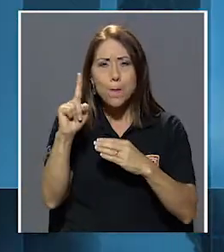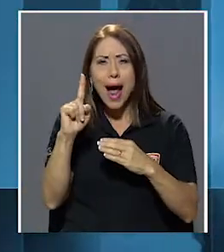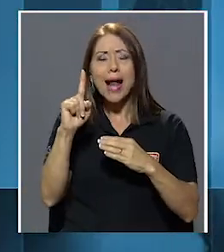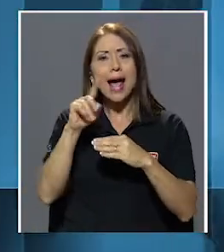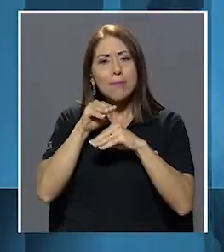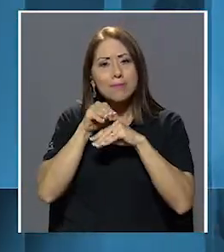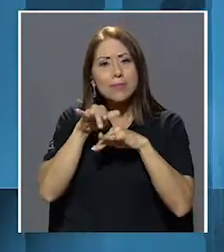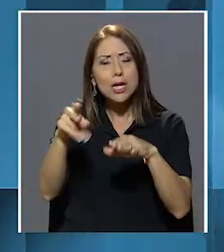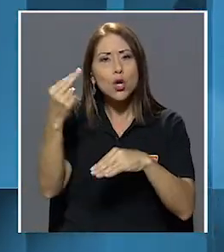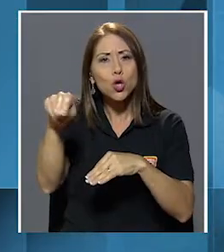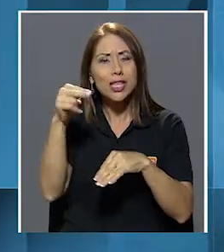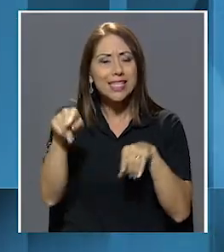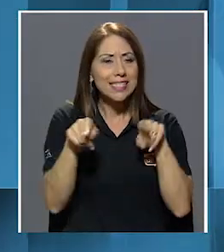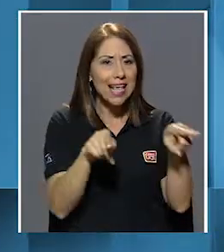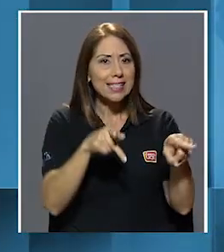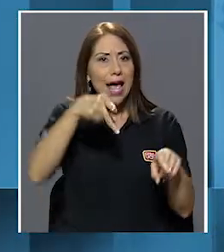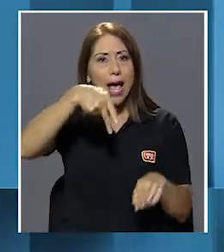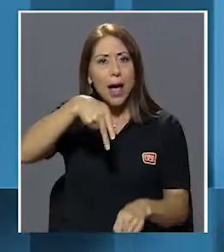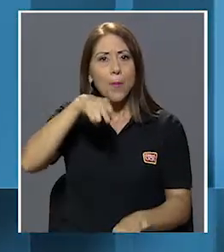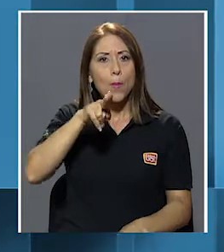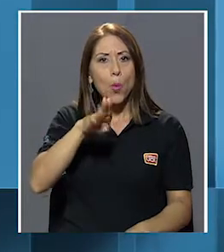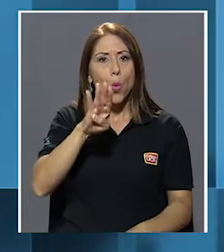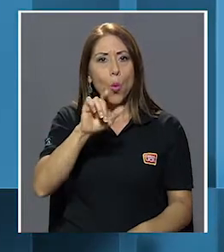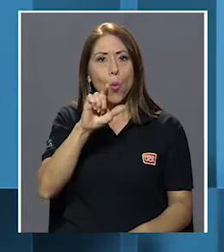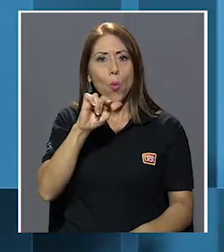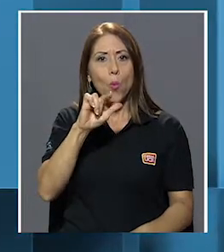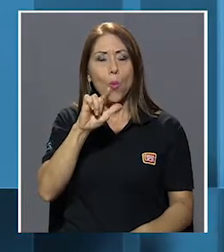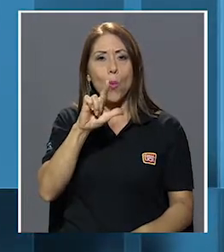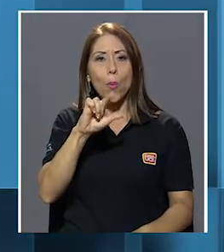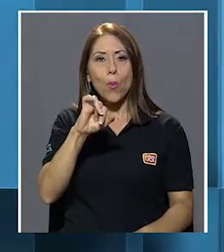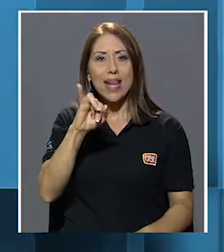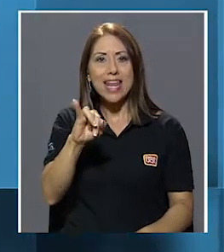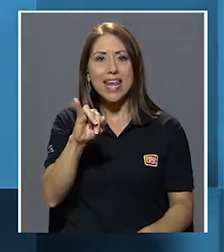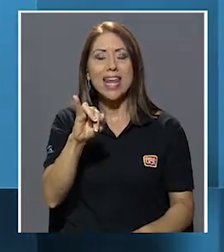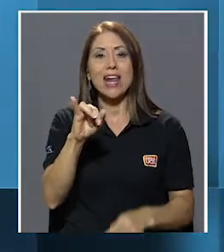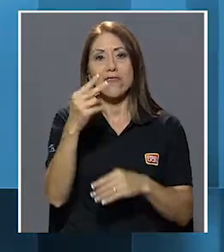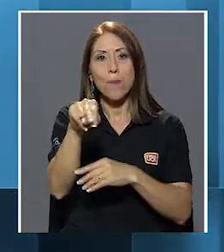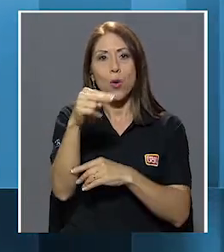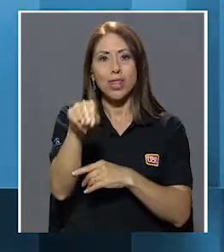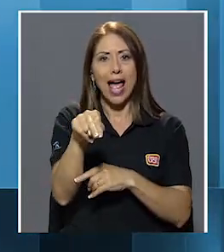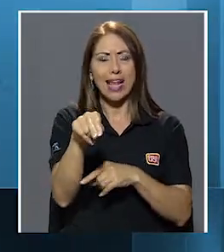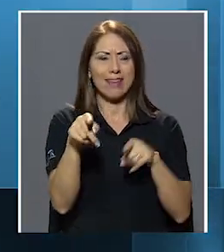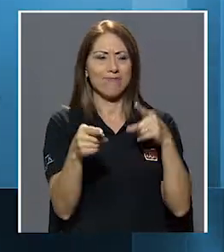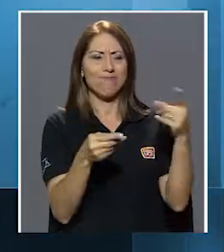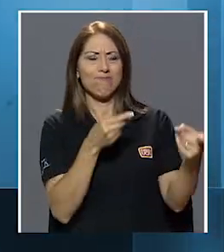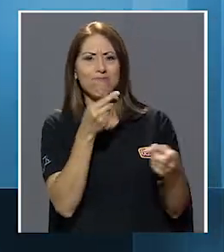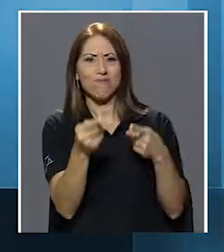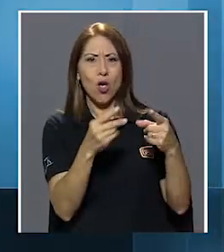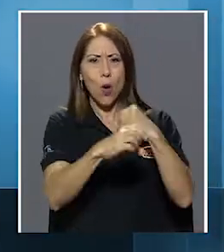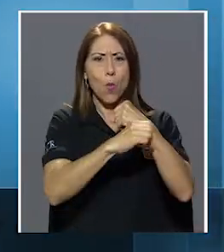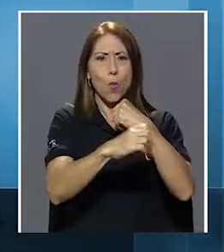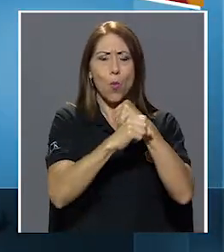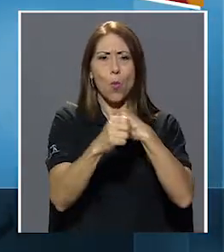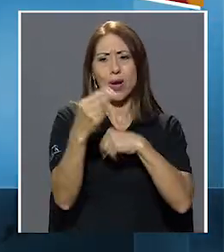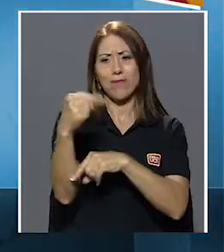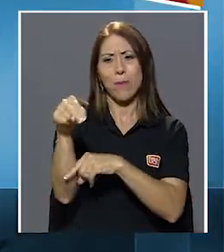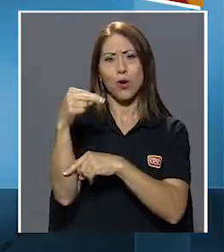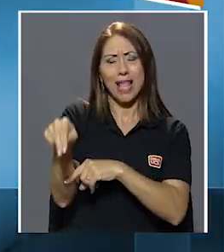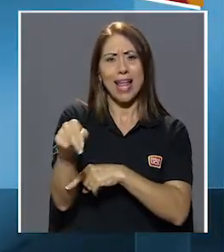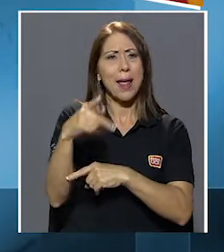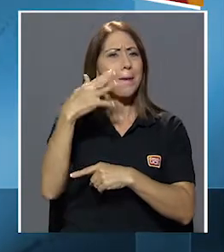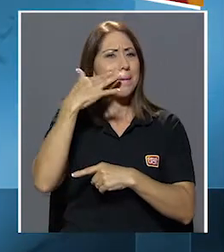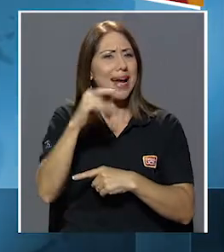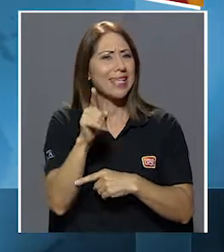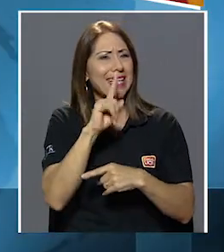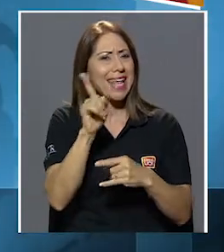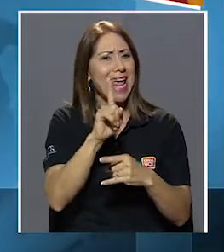para difundir las noticias. El public reportaje permite desasociar la idea de que la publicidad miente o